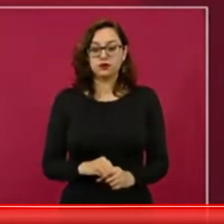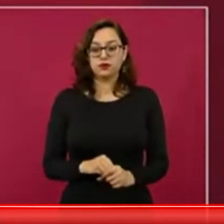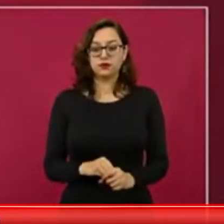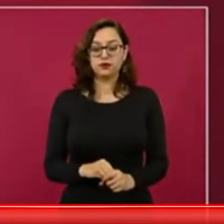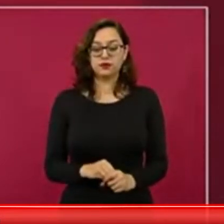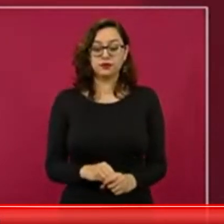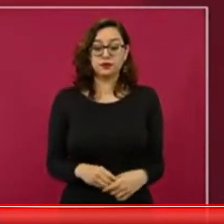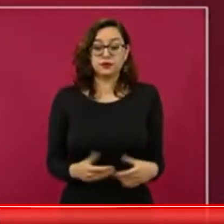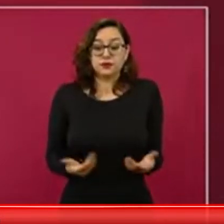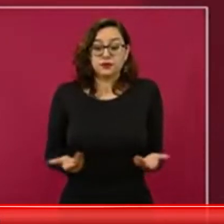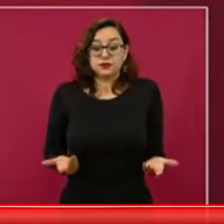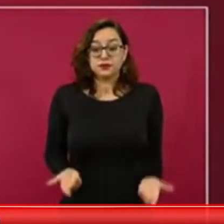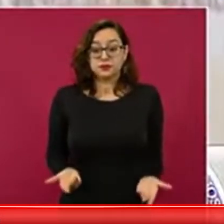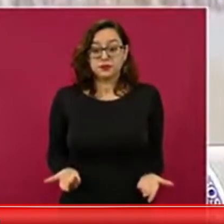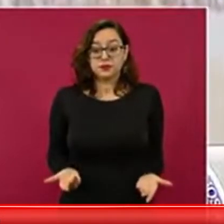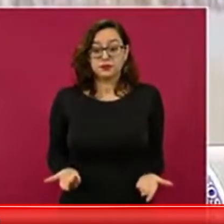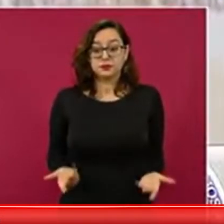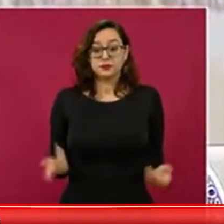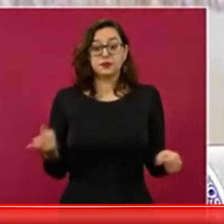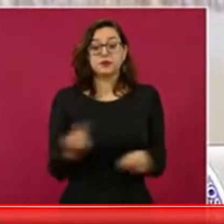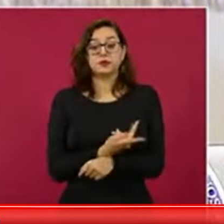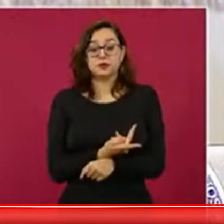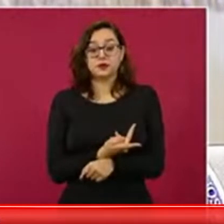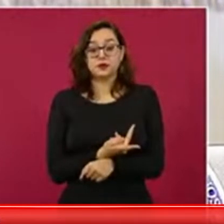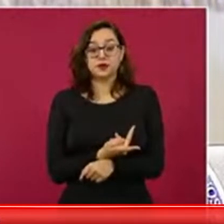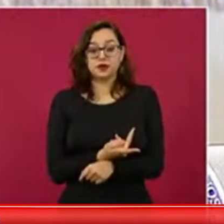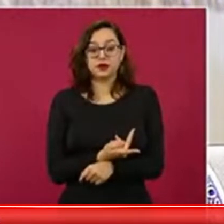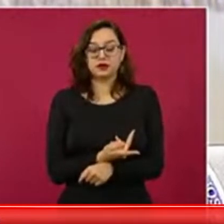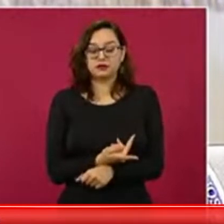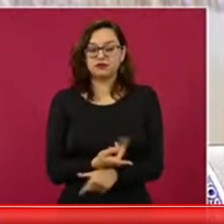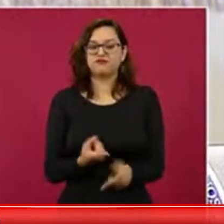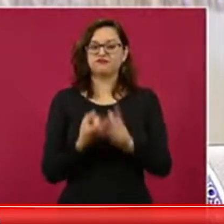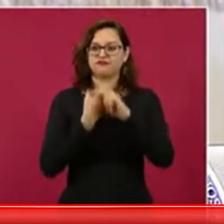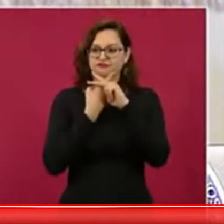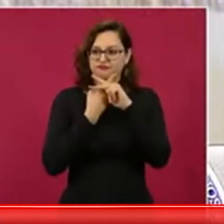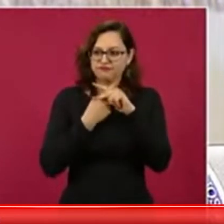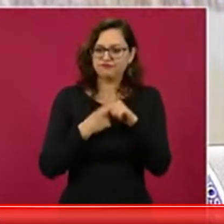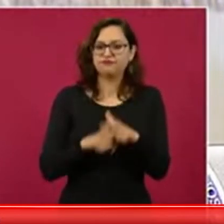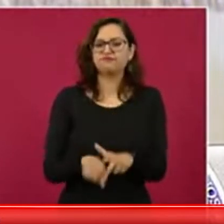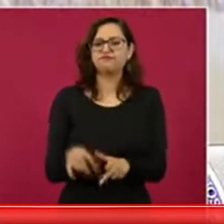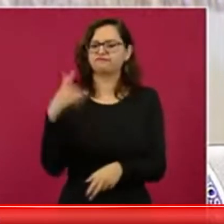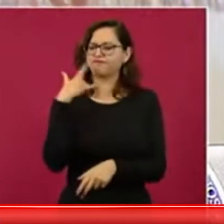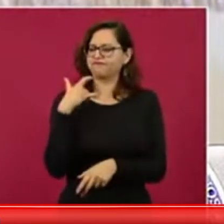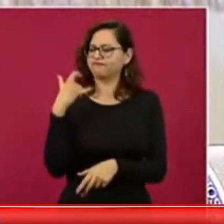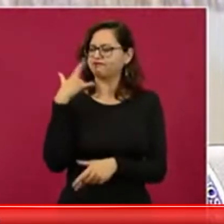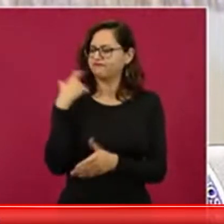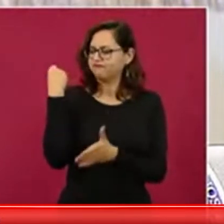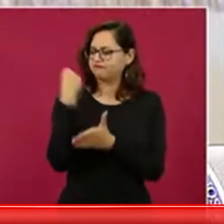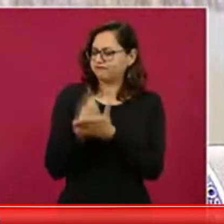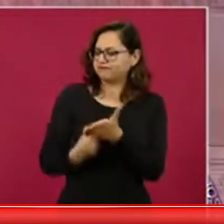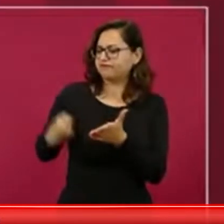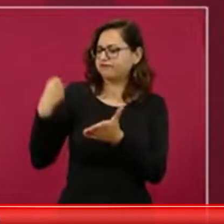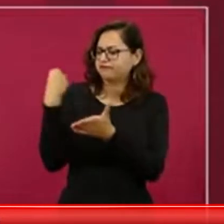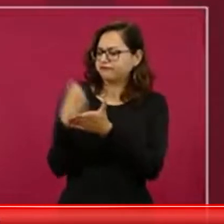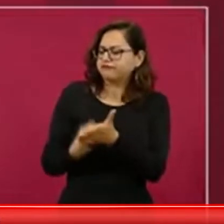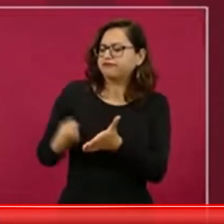Entonces, era abrir brecha y pensábamos, nos va a llevar tiempo,